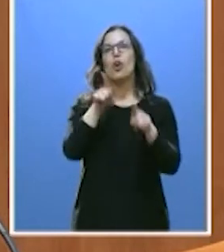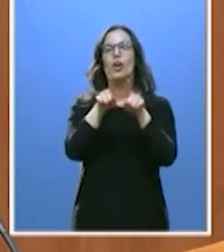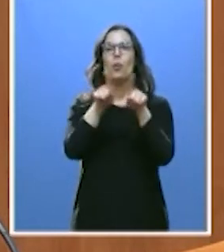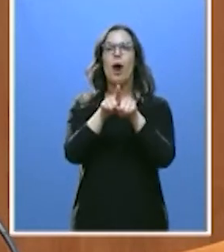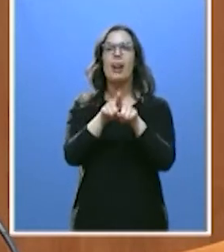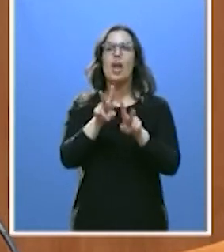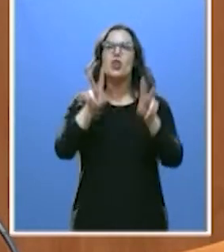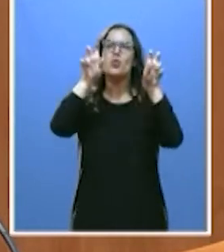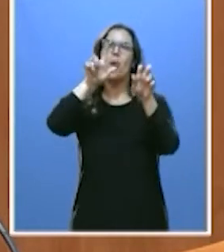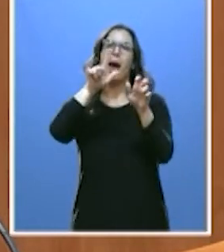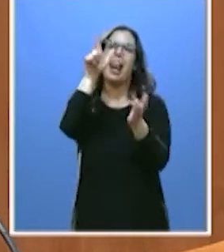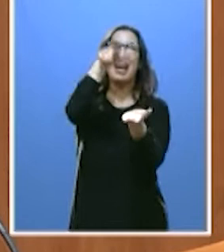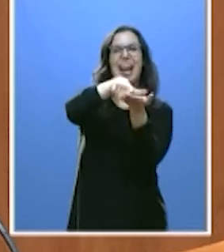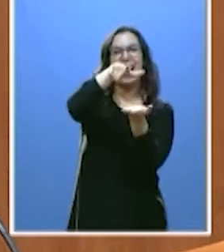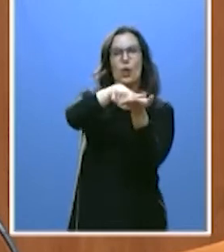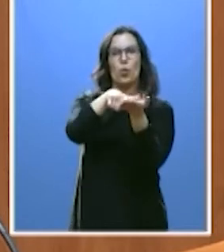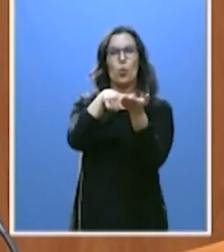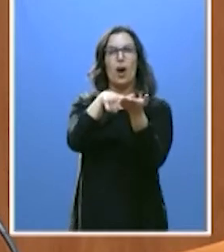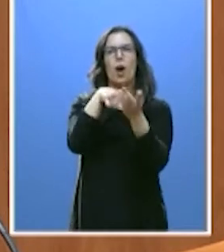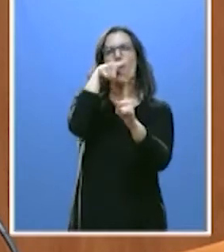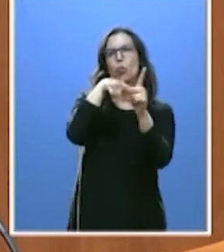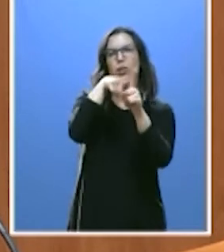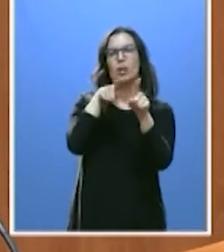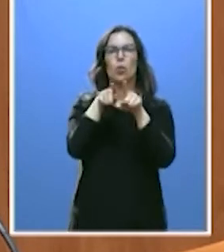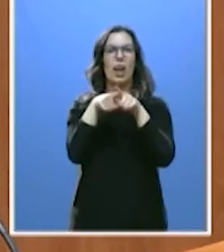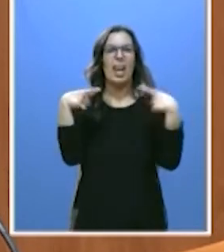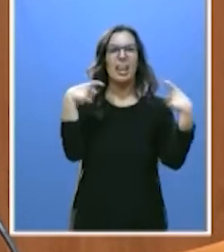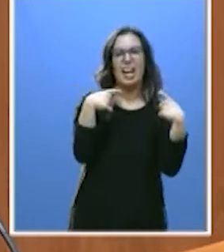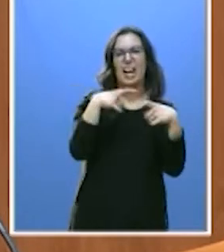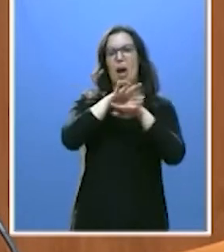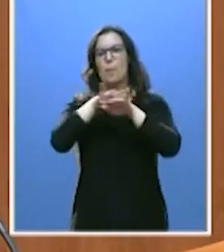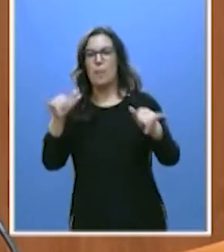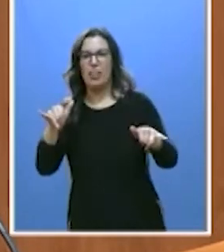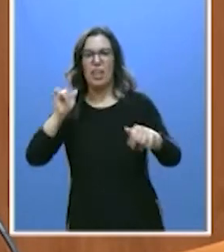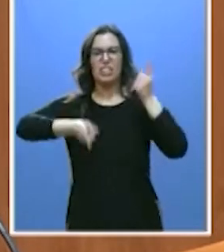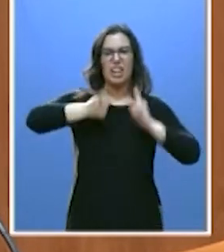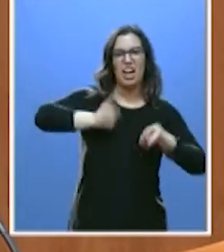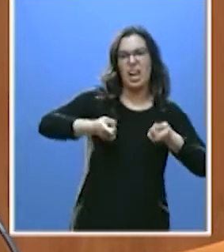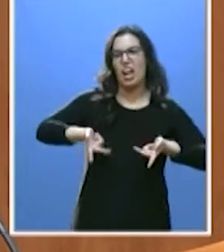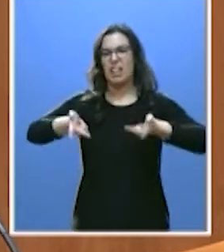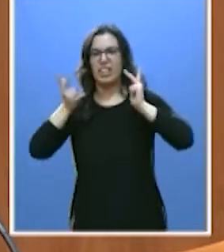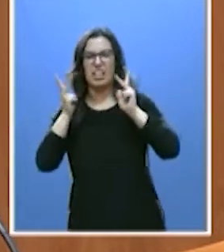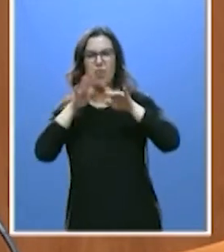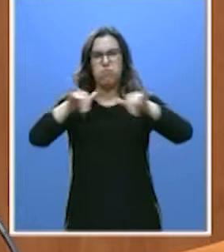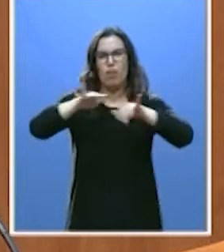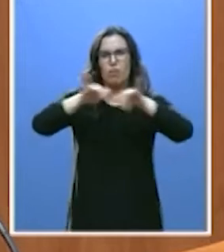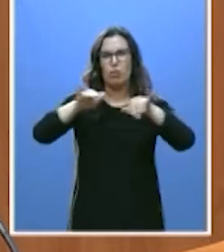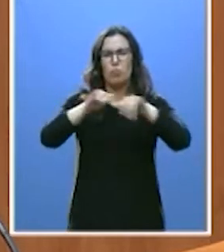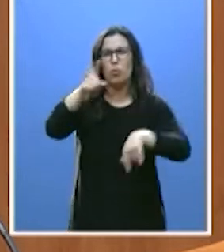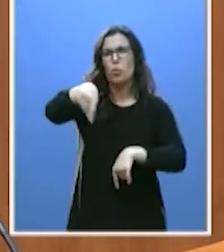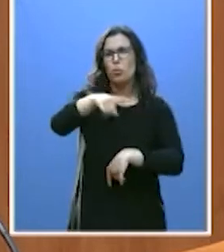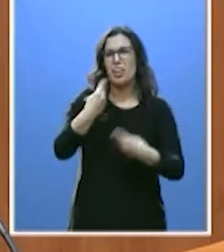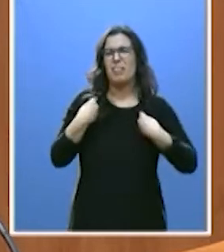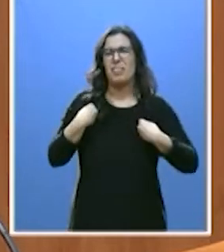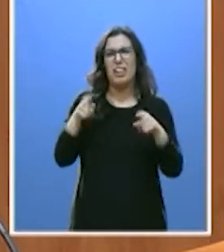en el que están ustedes instaurados. SD, guerras, paz, tiranía, es libertad. Viven ustedes en un 1984